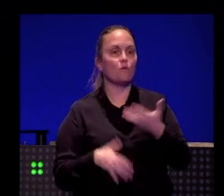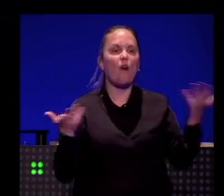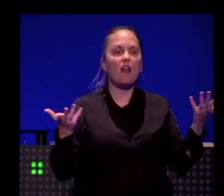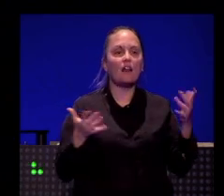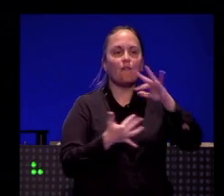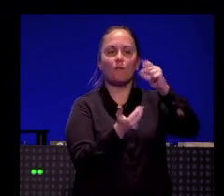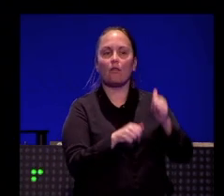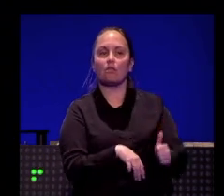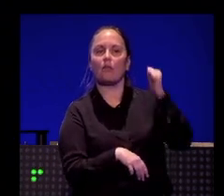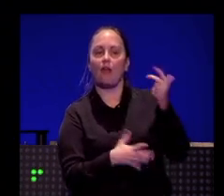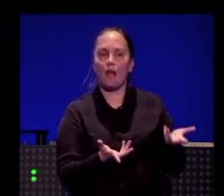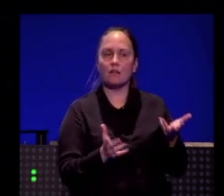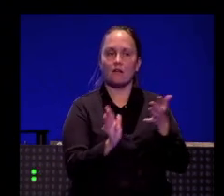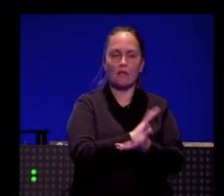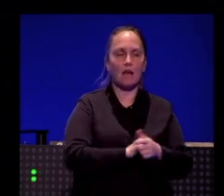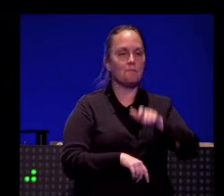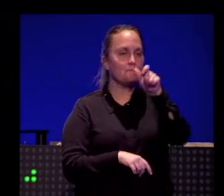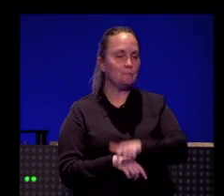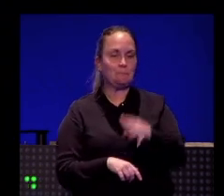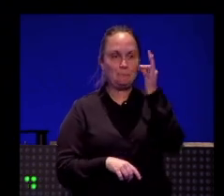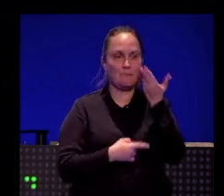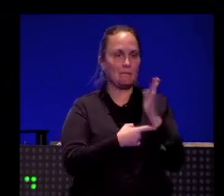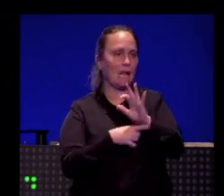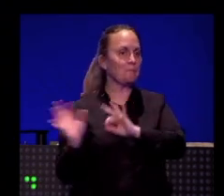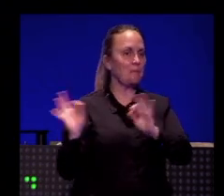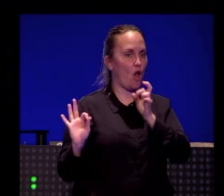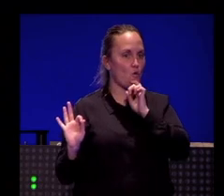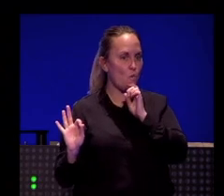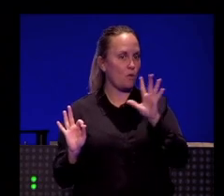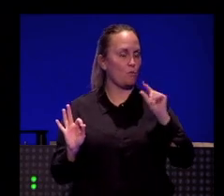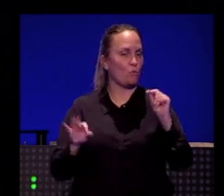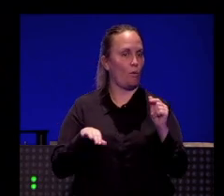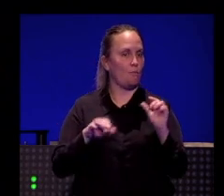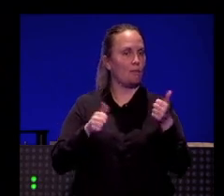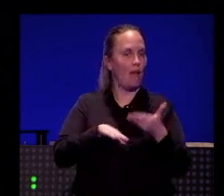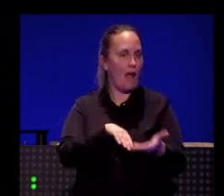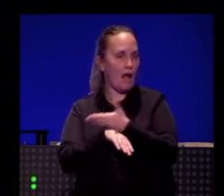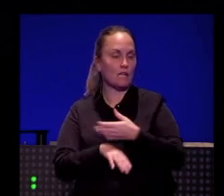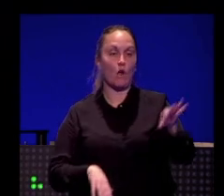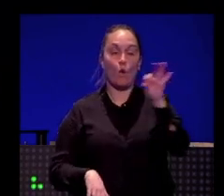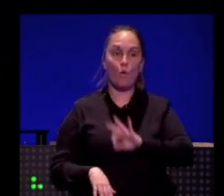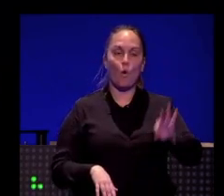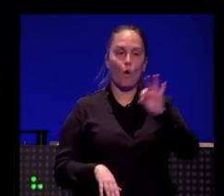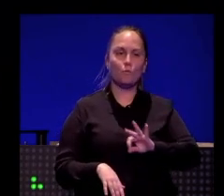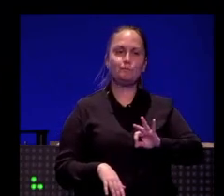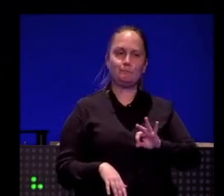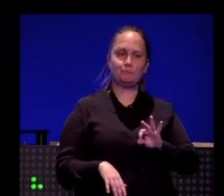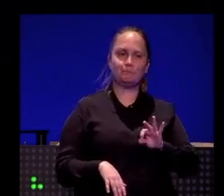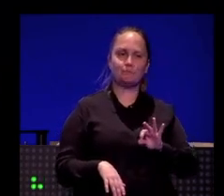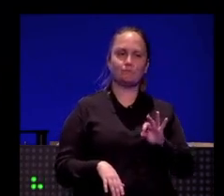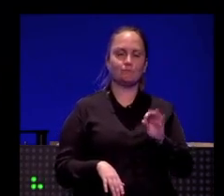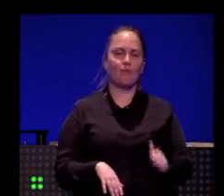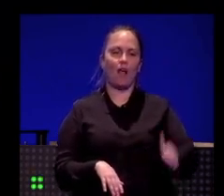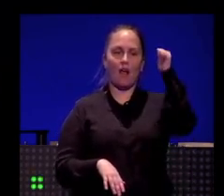informativo. El cómo se prepara Sandra Golpe a cinco minutos de empezar o cómo es la perspectiva del